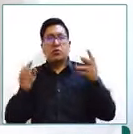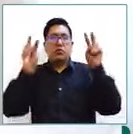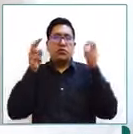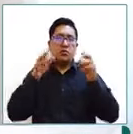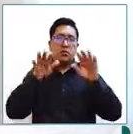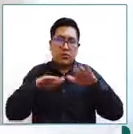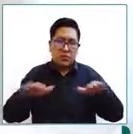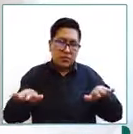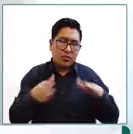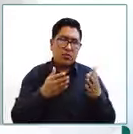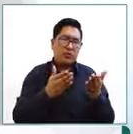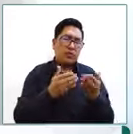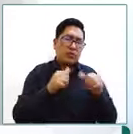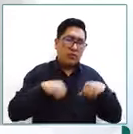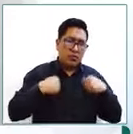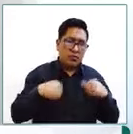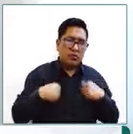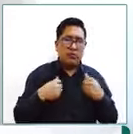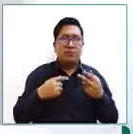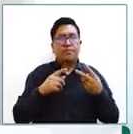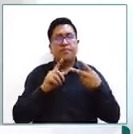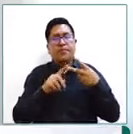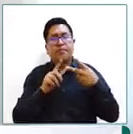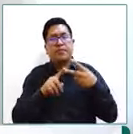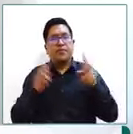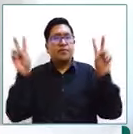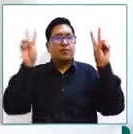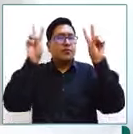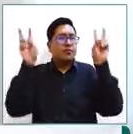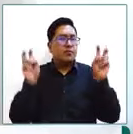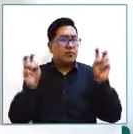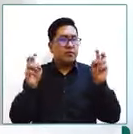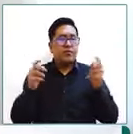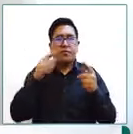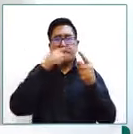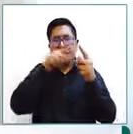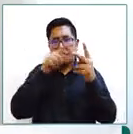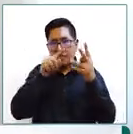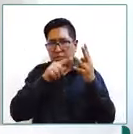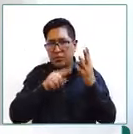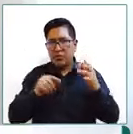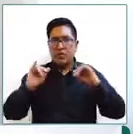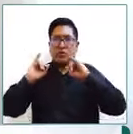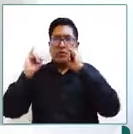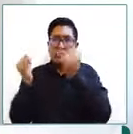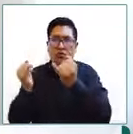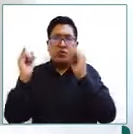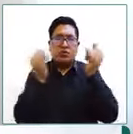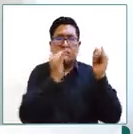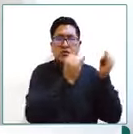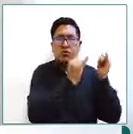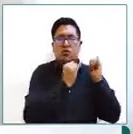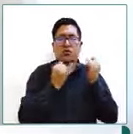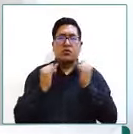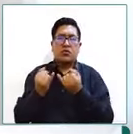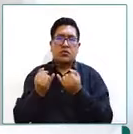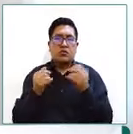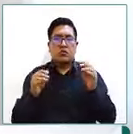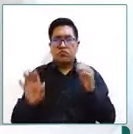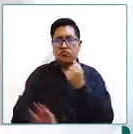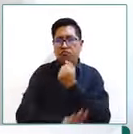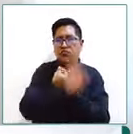niñez y adolescencia tema de las diferentes instituciones que tienen que ver con el sistema de